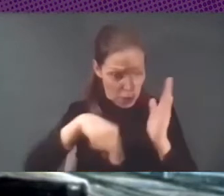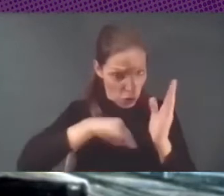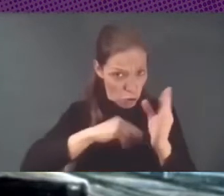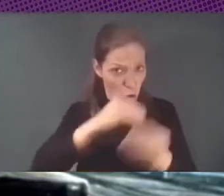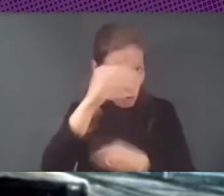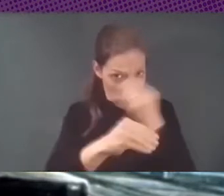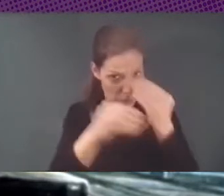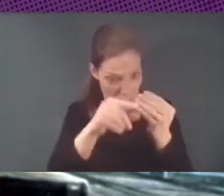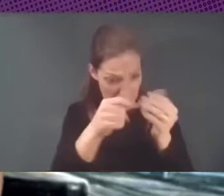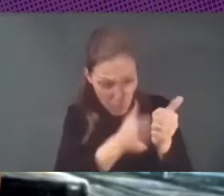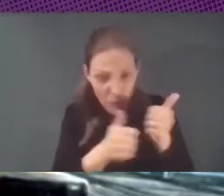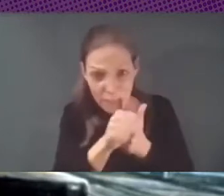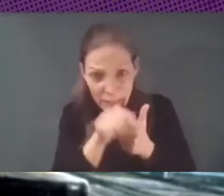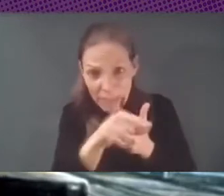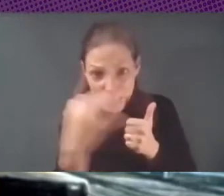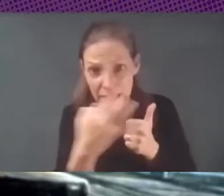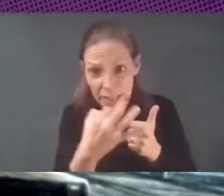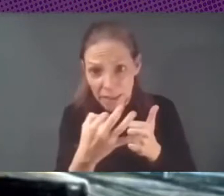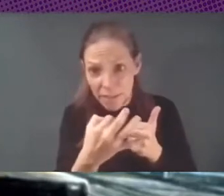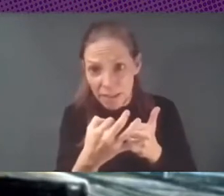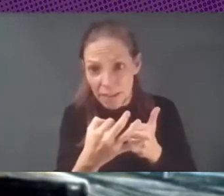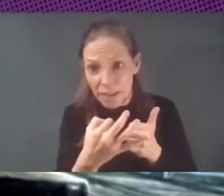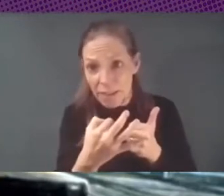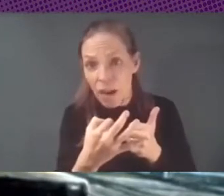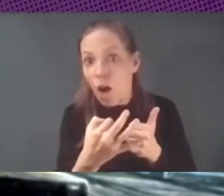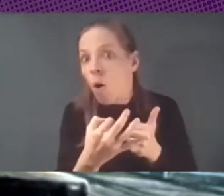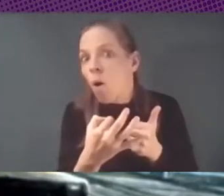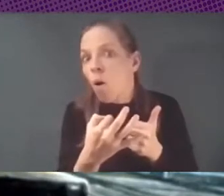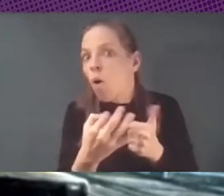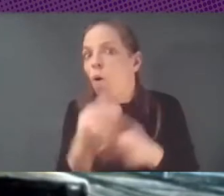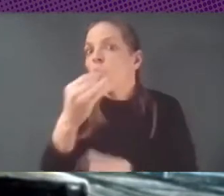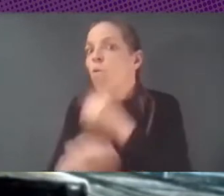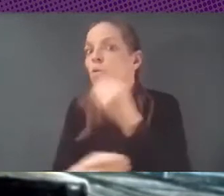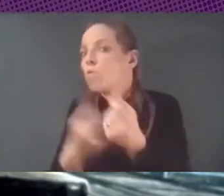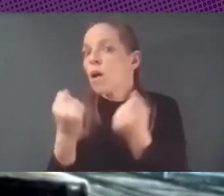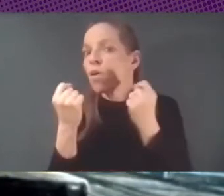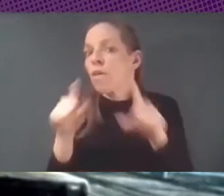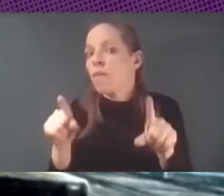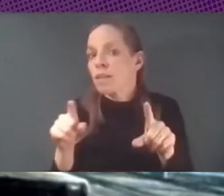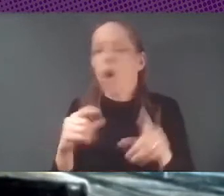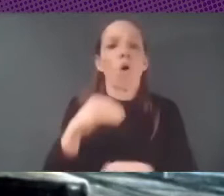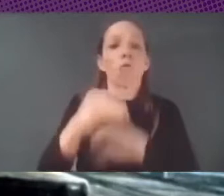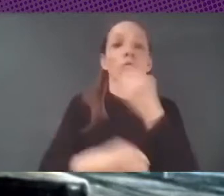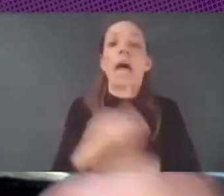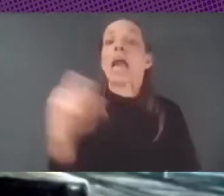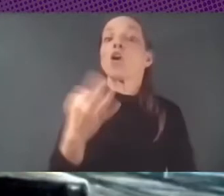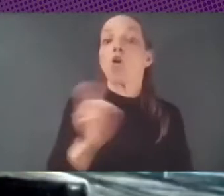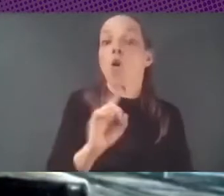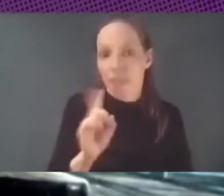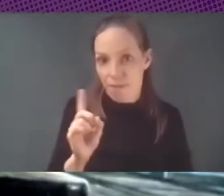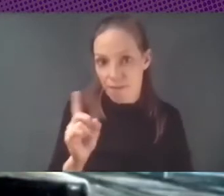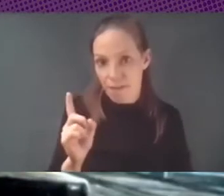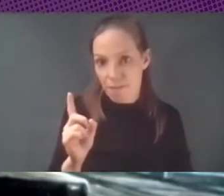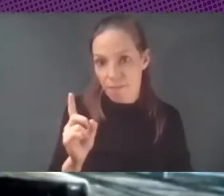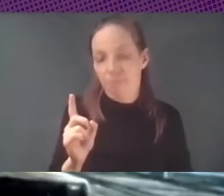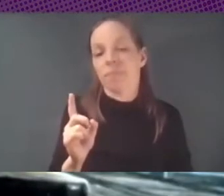que también dice igual no tenemos que usarlos y en muchos casos no tendríamos que usarlos entonces en lugar siempre